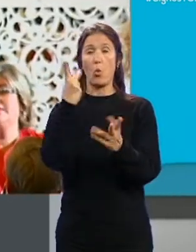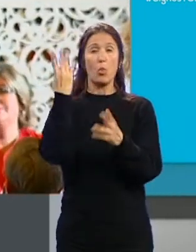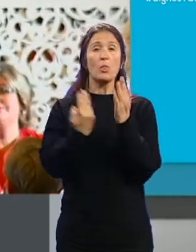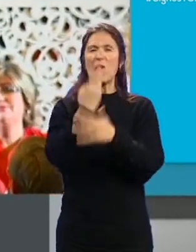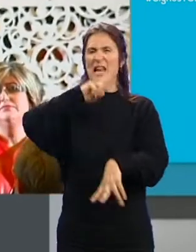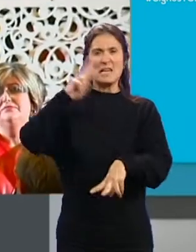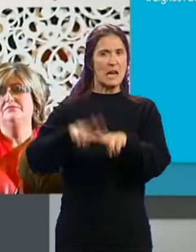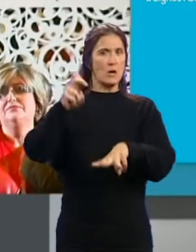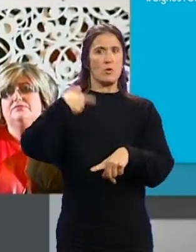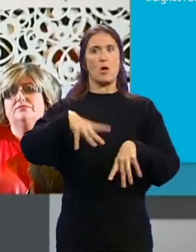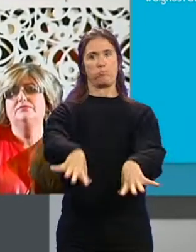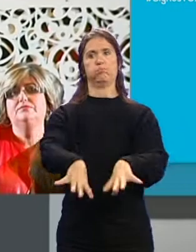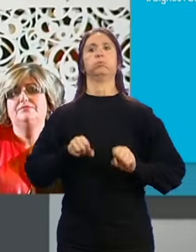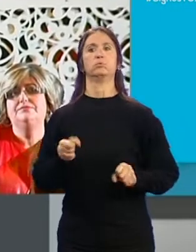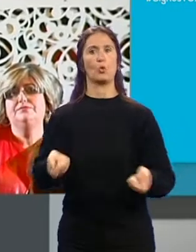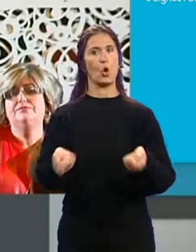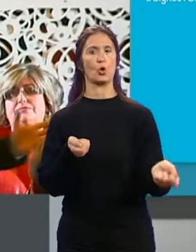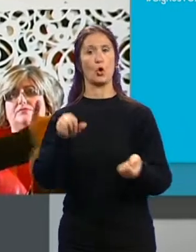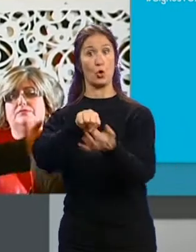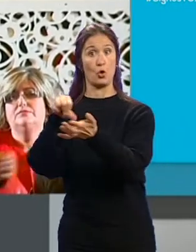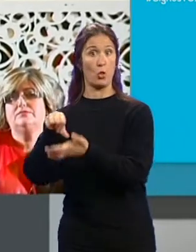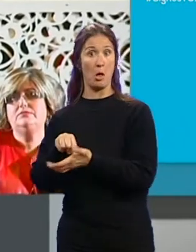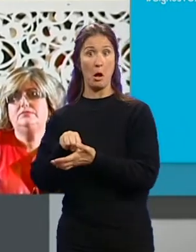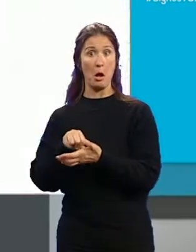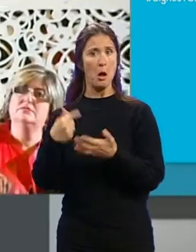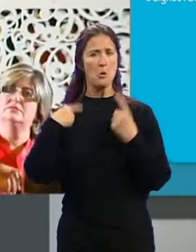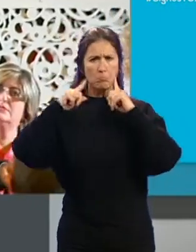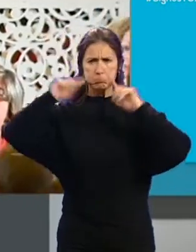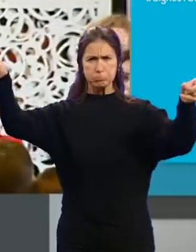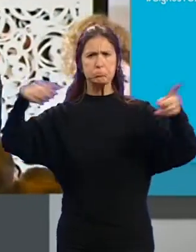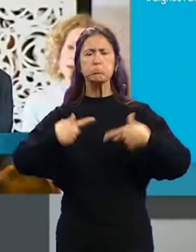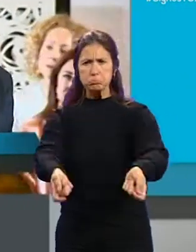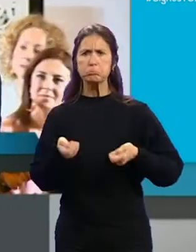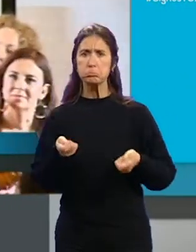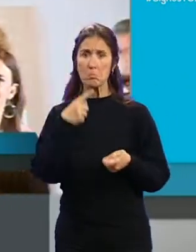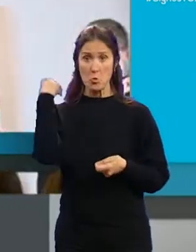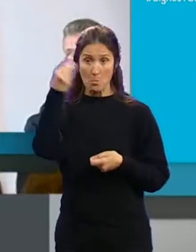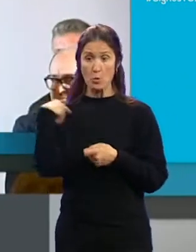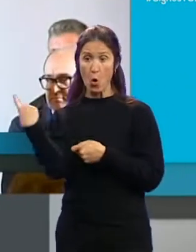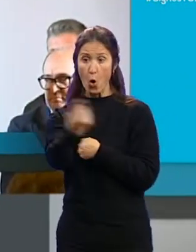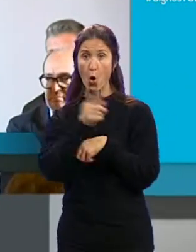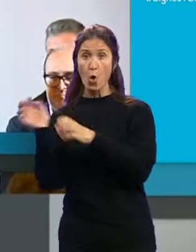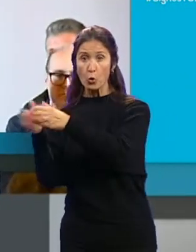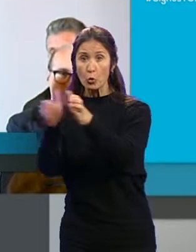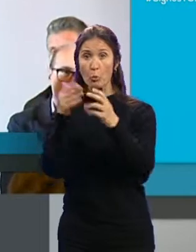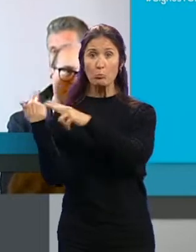coger la rienda... ...de esta ciudad. Y no nos tembló el pulso. Yo creo que el resto de formaciones políticas... ...no solo nos daban un duro por